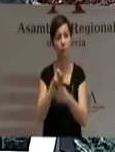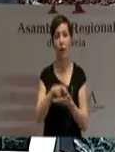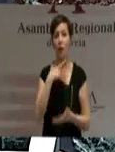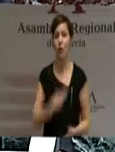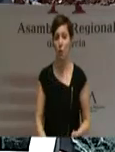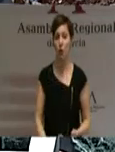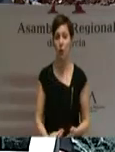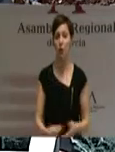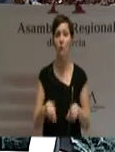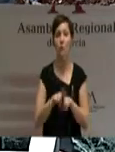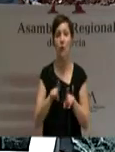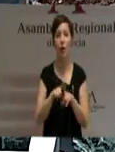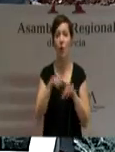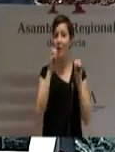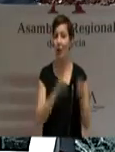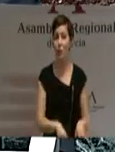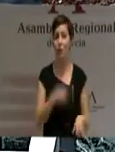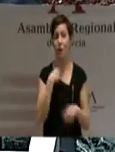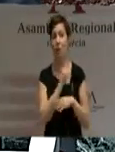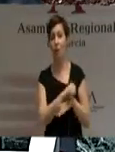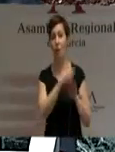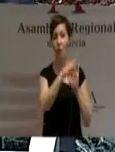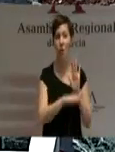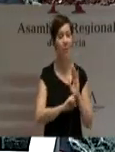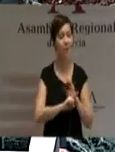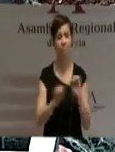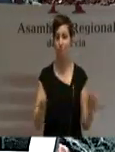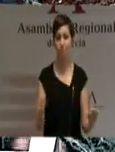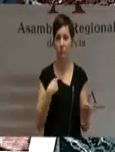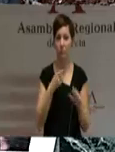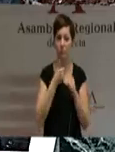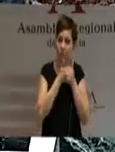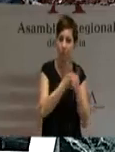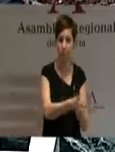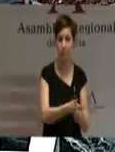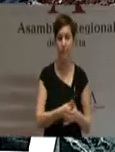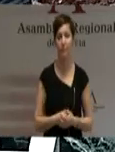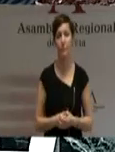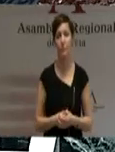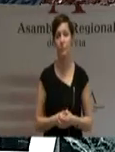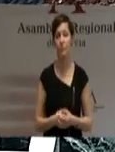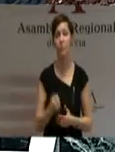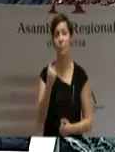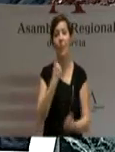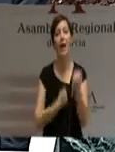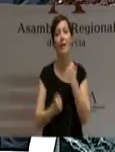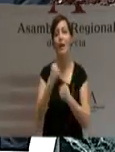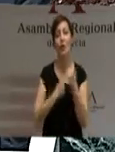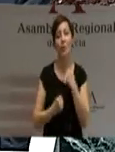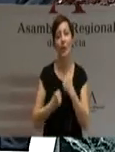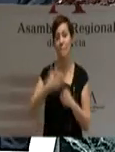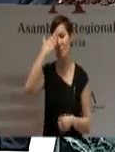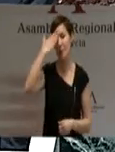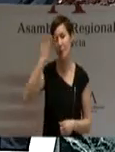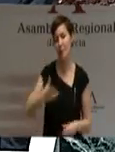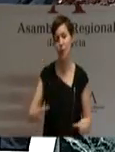puedo ni debo renunciar. Señorías, la economía es un instrumento al servicio de las personas y